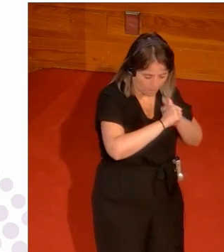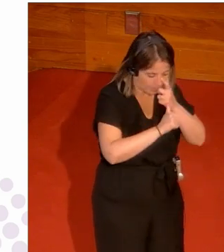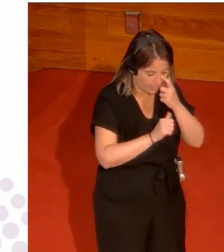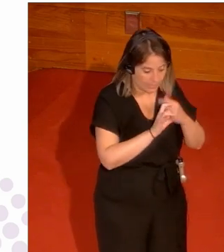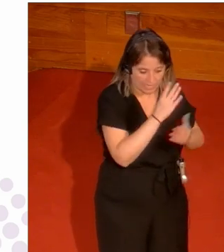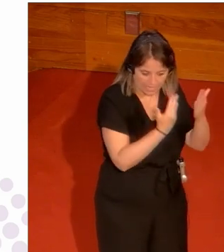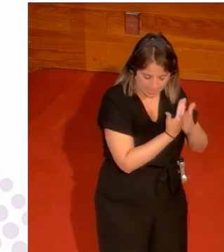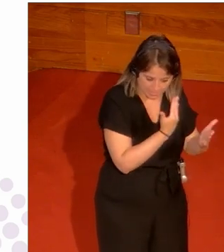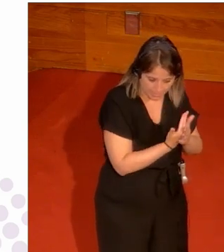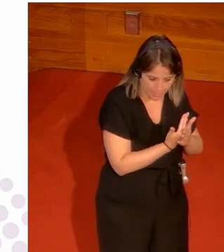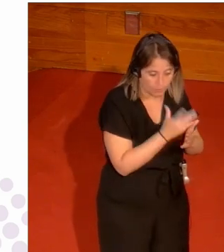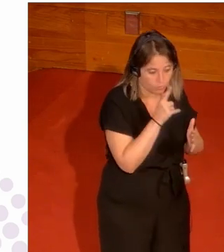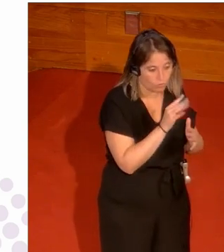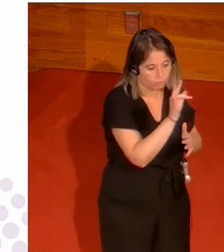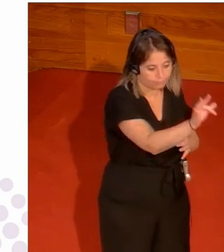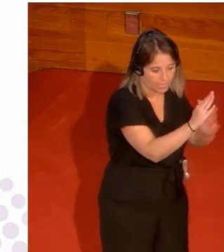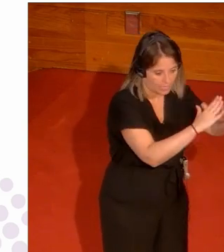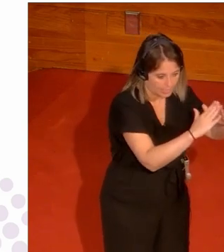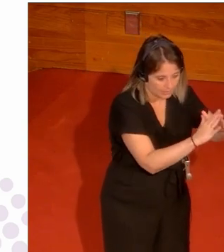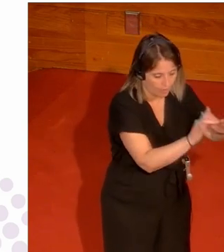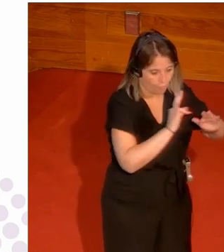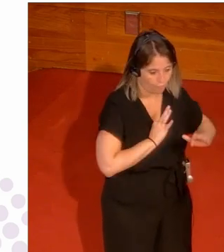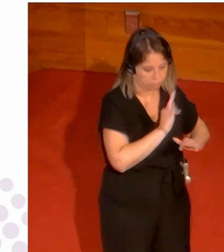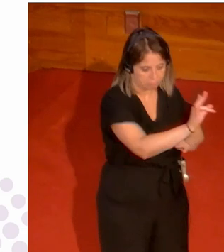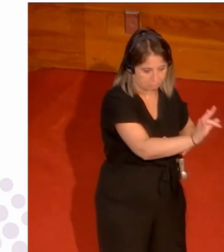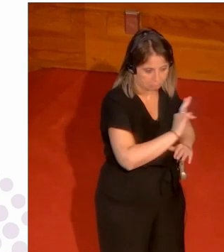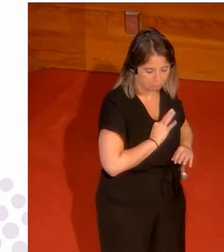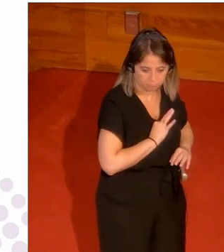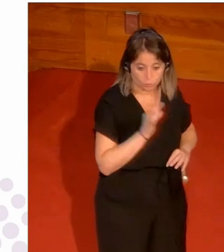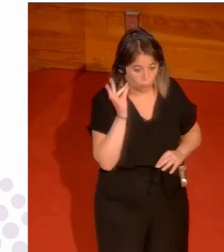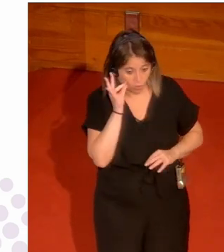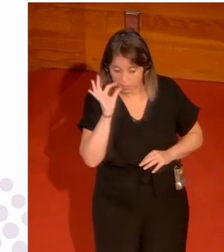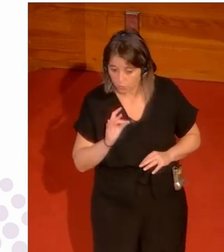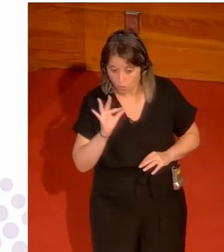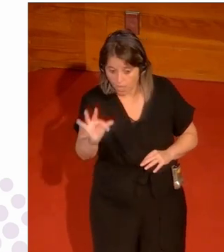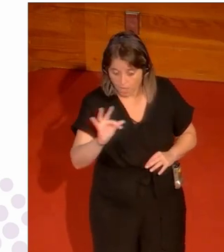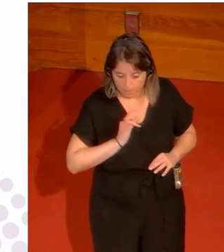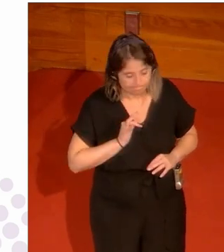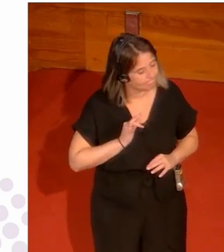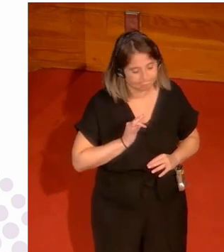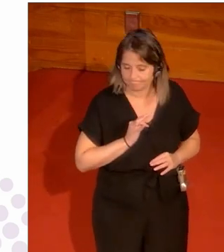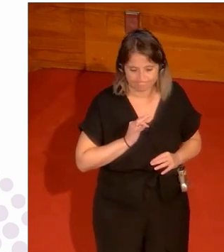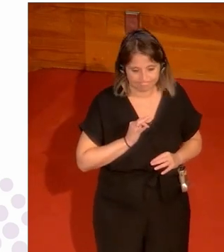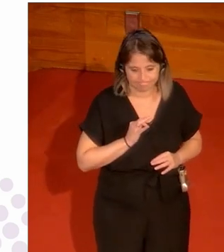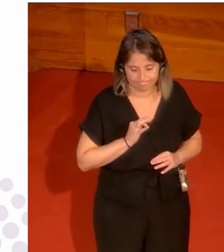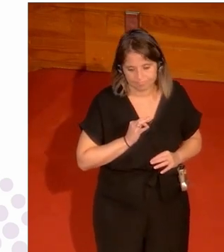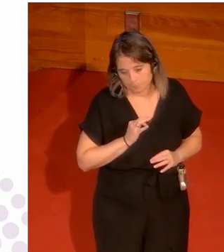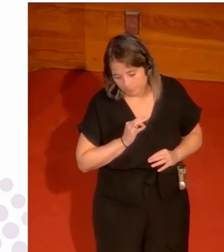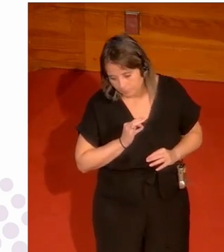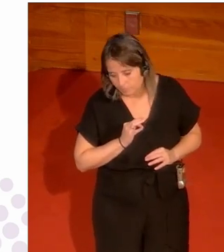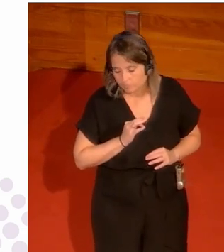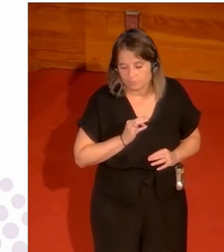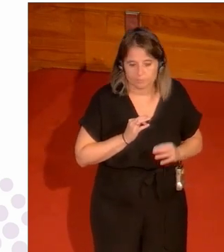cada 15 días porque uno no juegan en casa y otro lo juegan fuera pues las mujeres igual pero siguen teniendo quizá porque